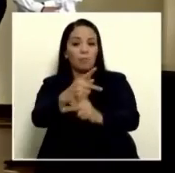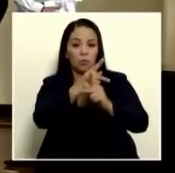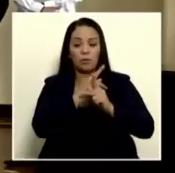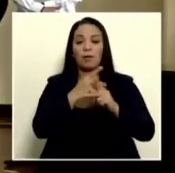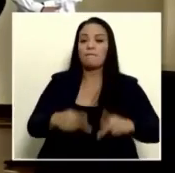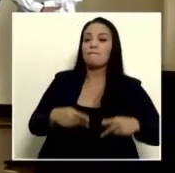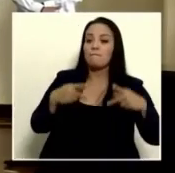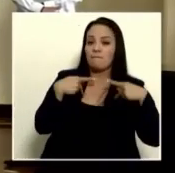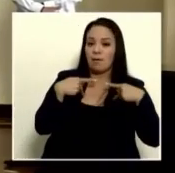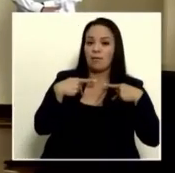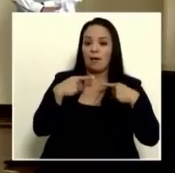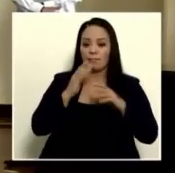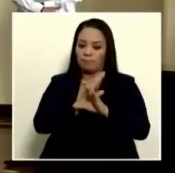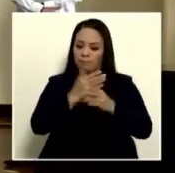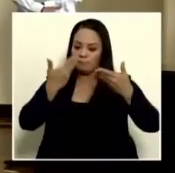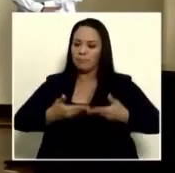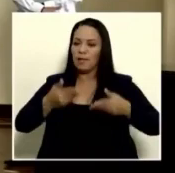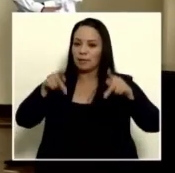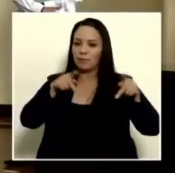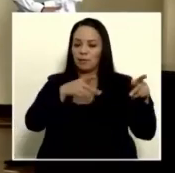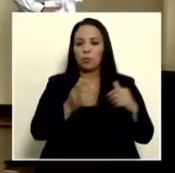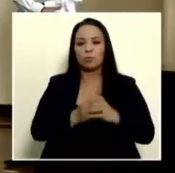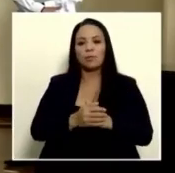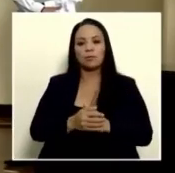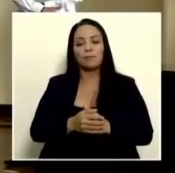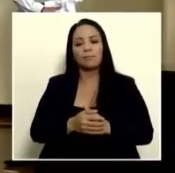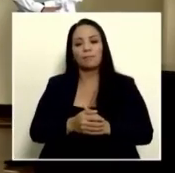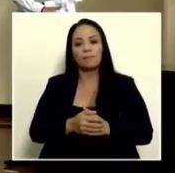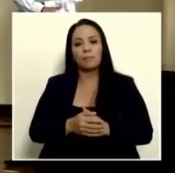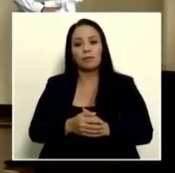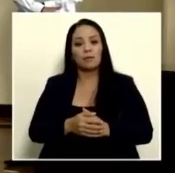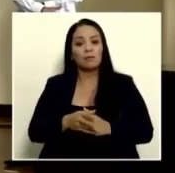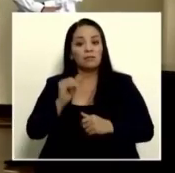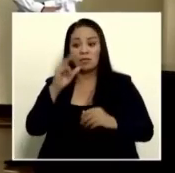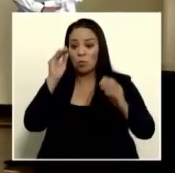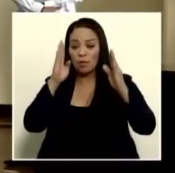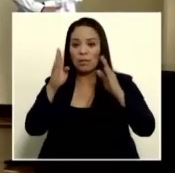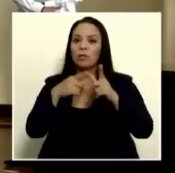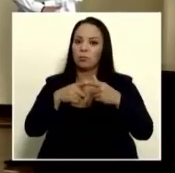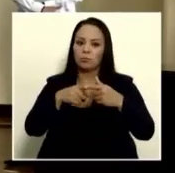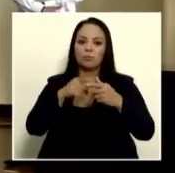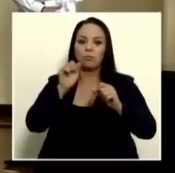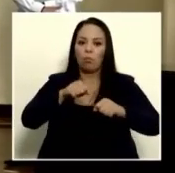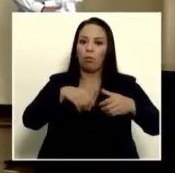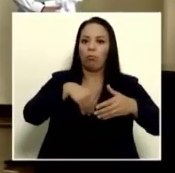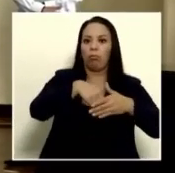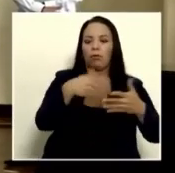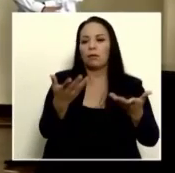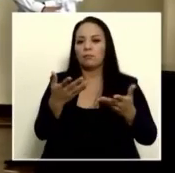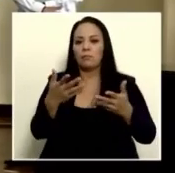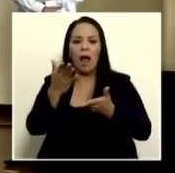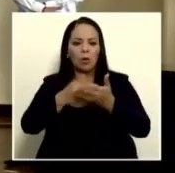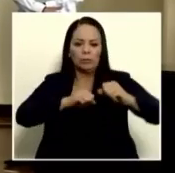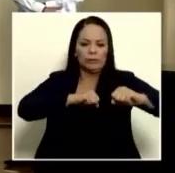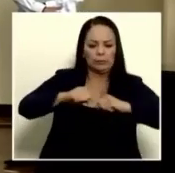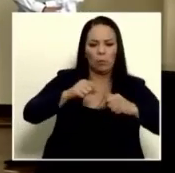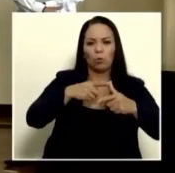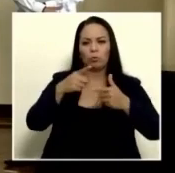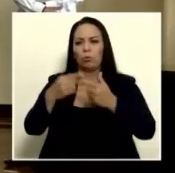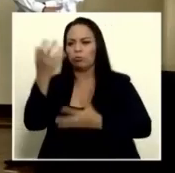integridad de las personas, ya que podrían entorpecerse la atención de emergencias, tales como incendios, terremotos,